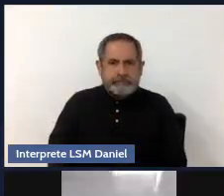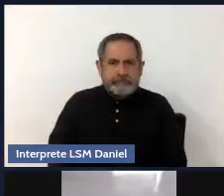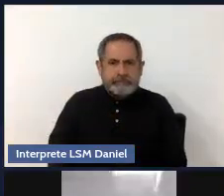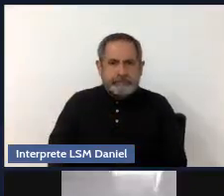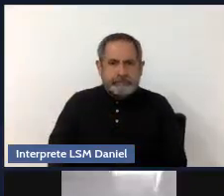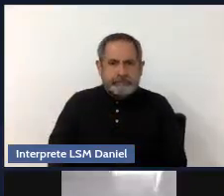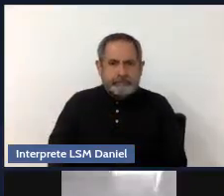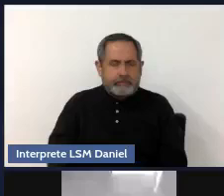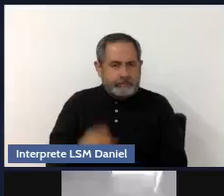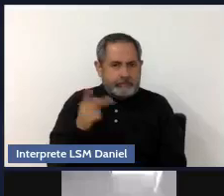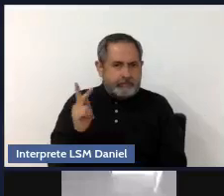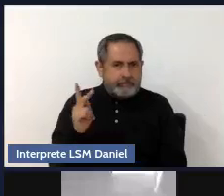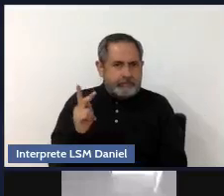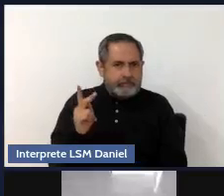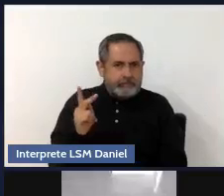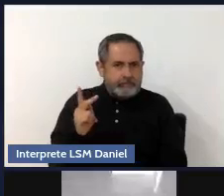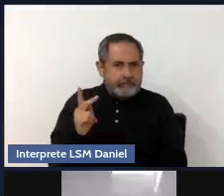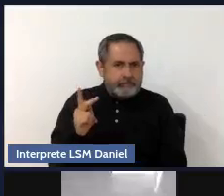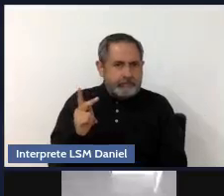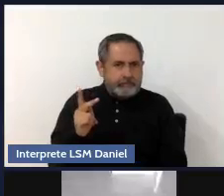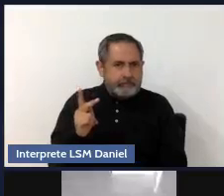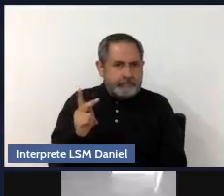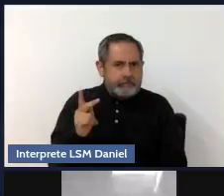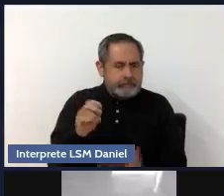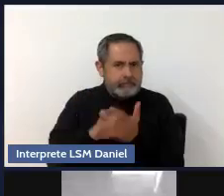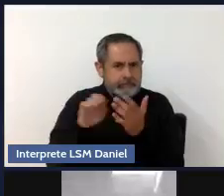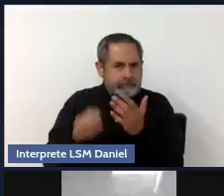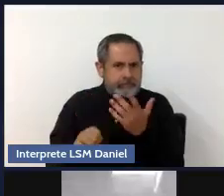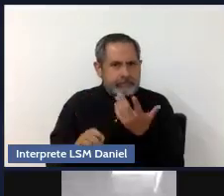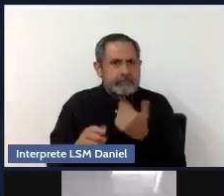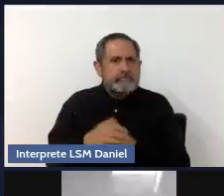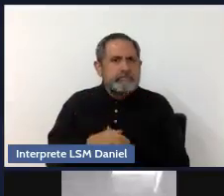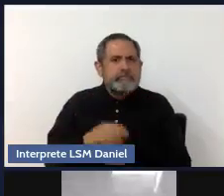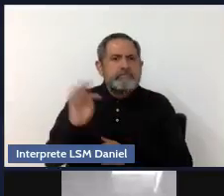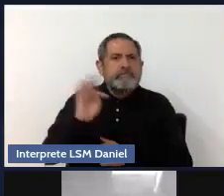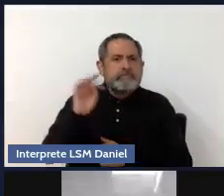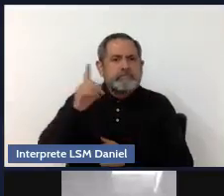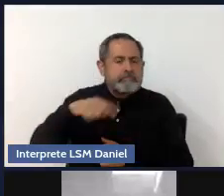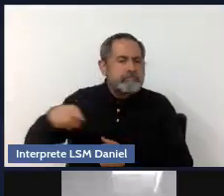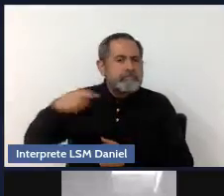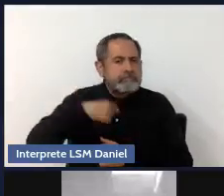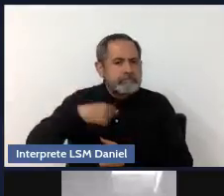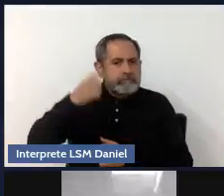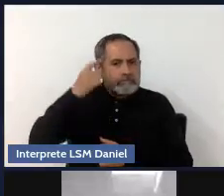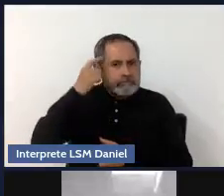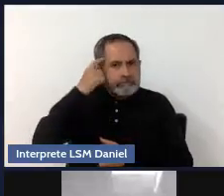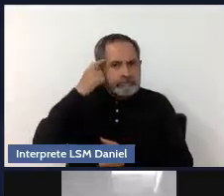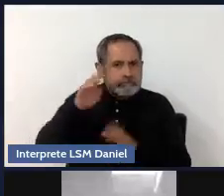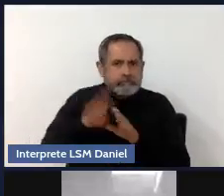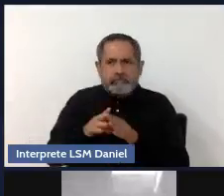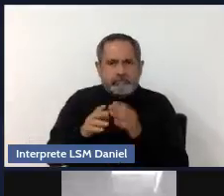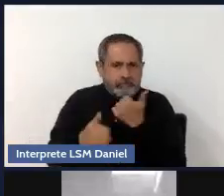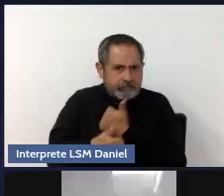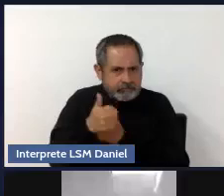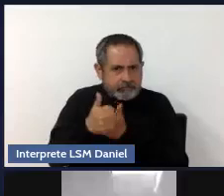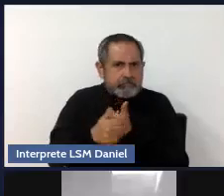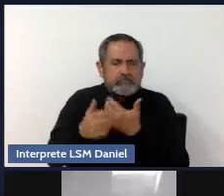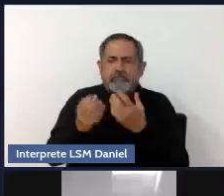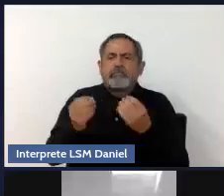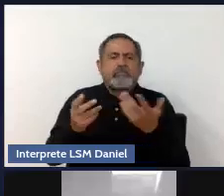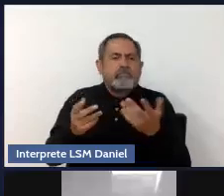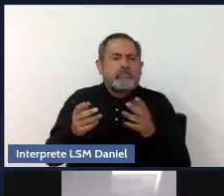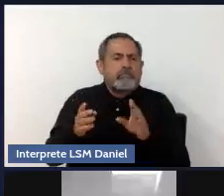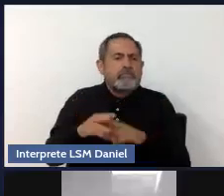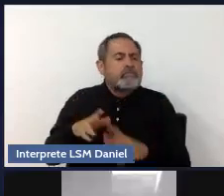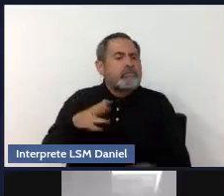Pero, vamos, un ejemplo. Alguien puede tener no solo una carrera o esto, sino quiero